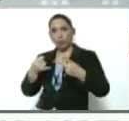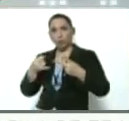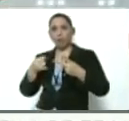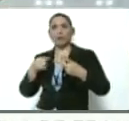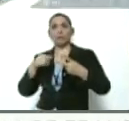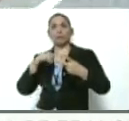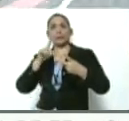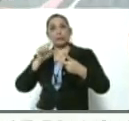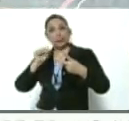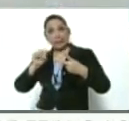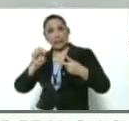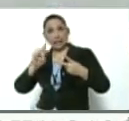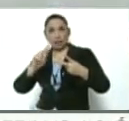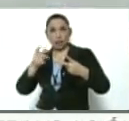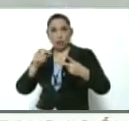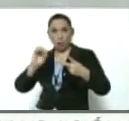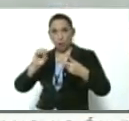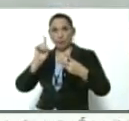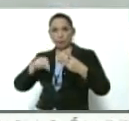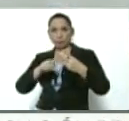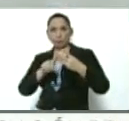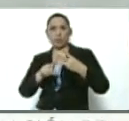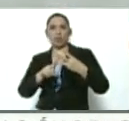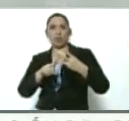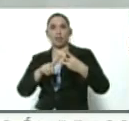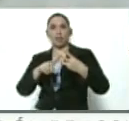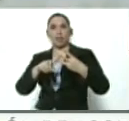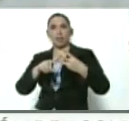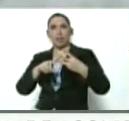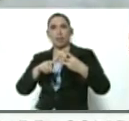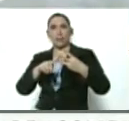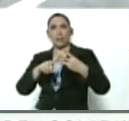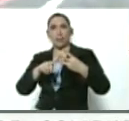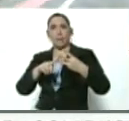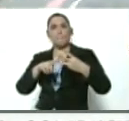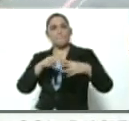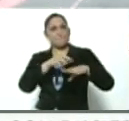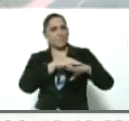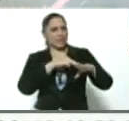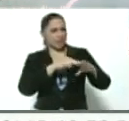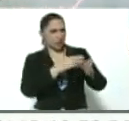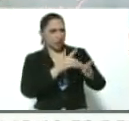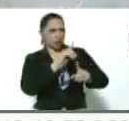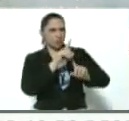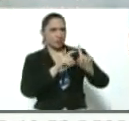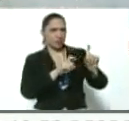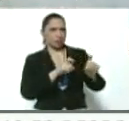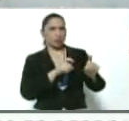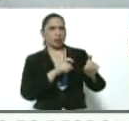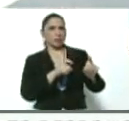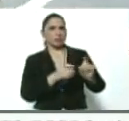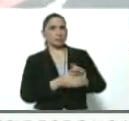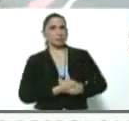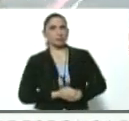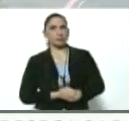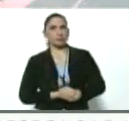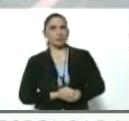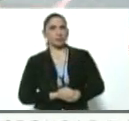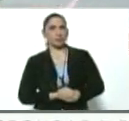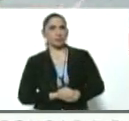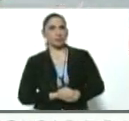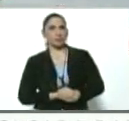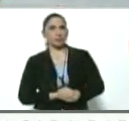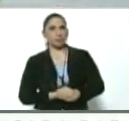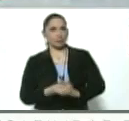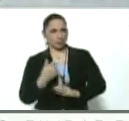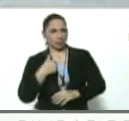con la investigación de estos hechos. Ministro, yo quiero preguntarle por Elkin López, alias Doble O sea, Juan David, o sea,